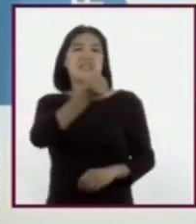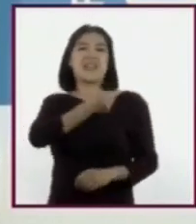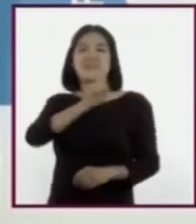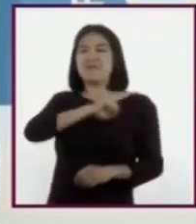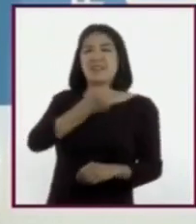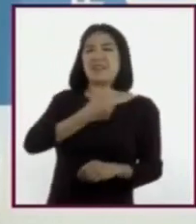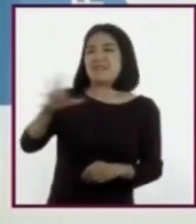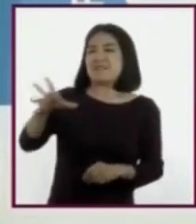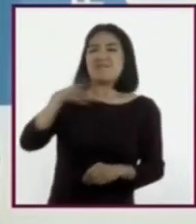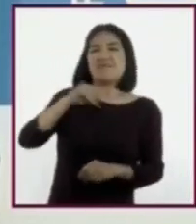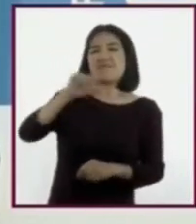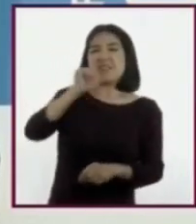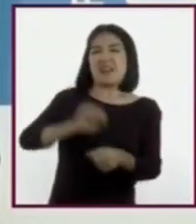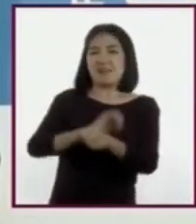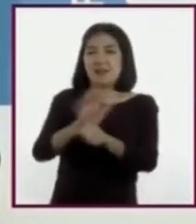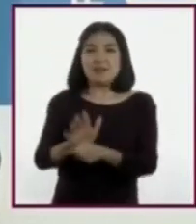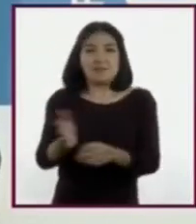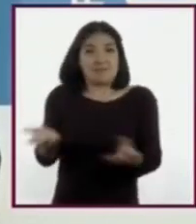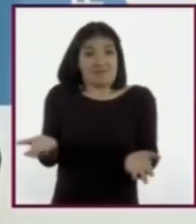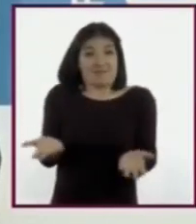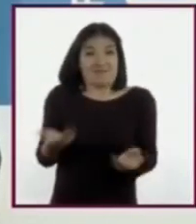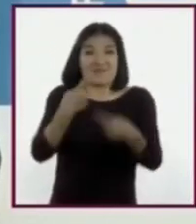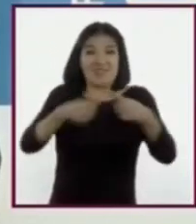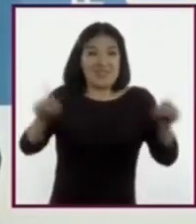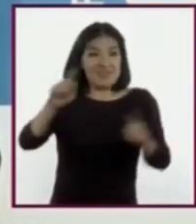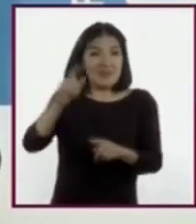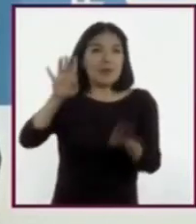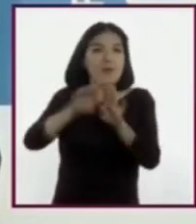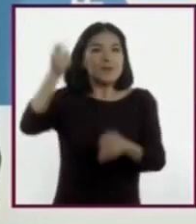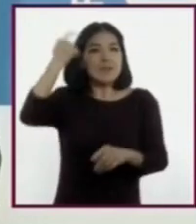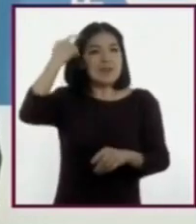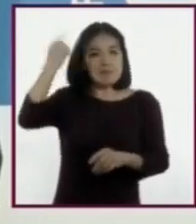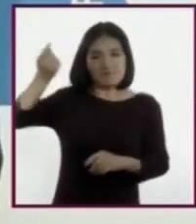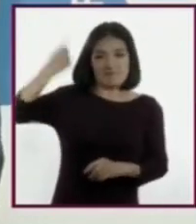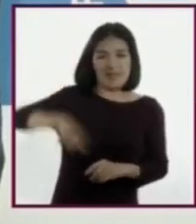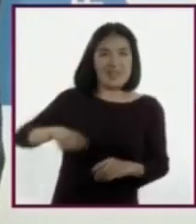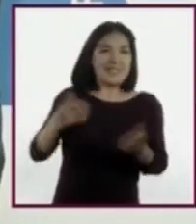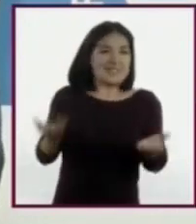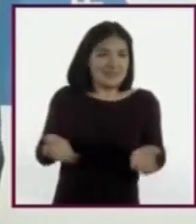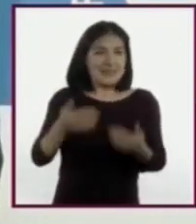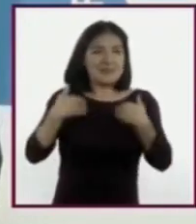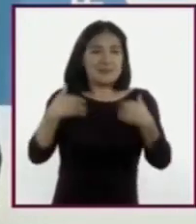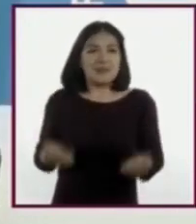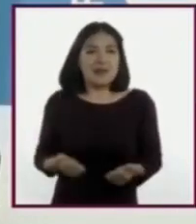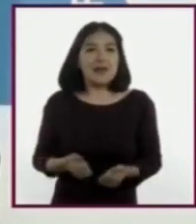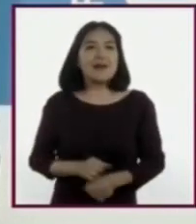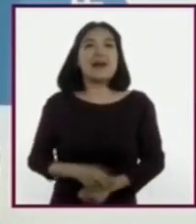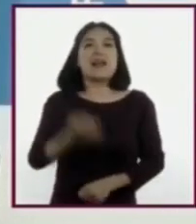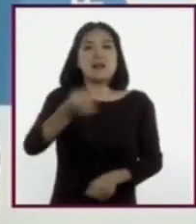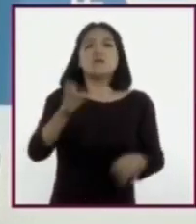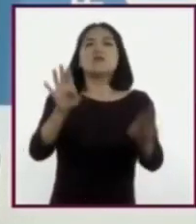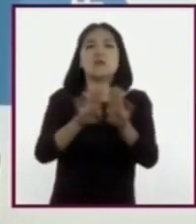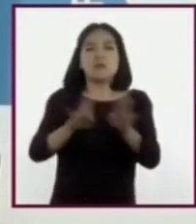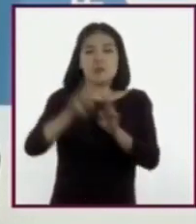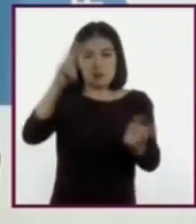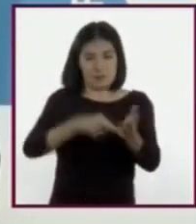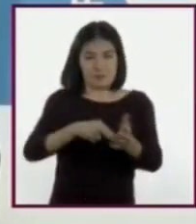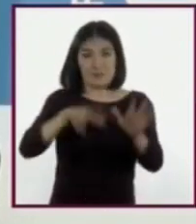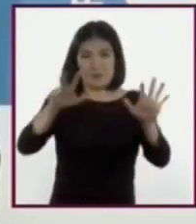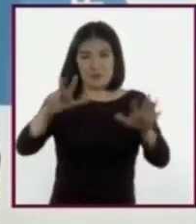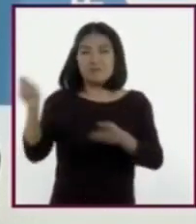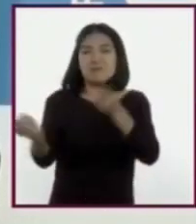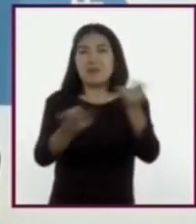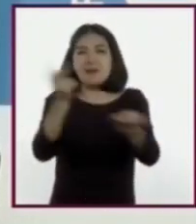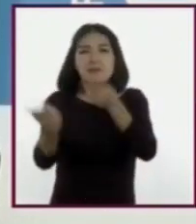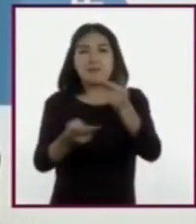ayuda a nuestros cerebros a ser más precavidos. Una encuesta en 2018 encontró que solo